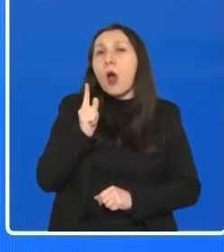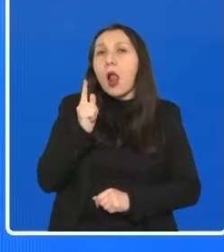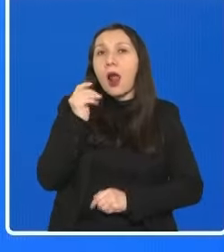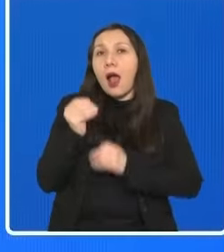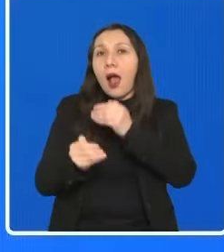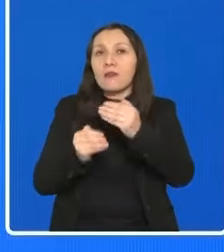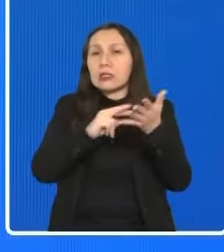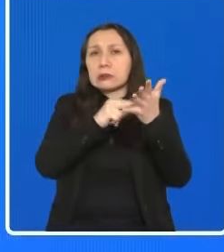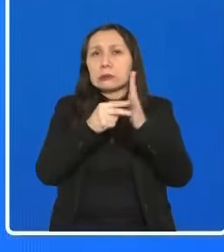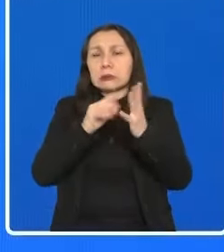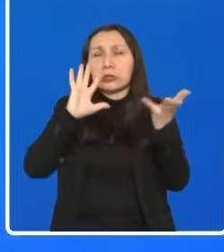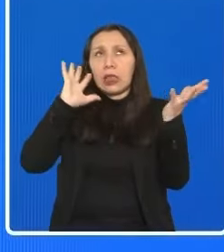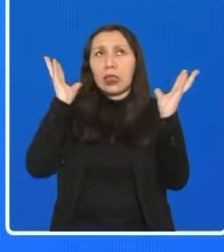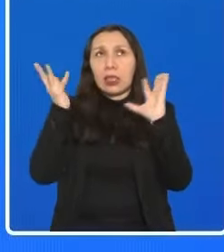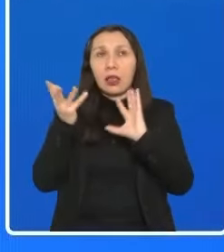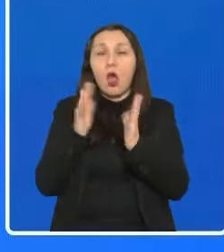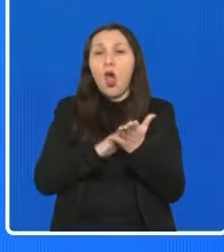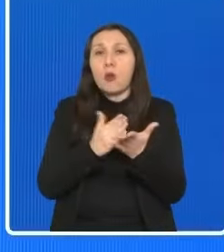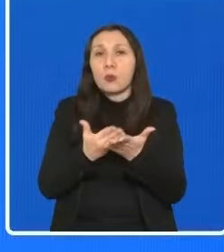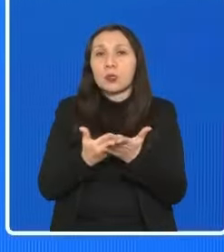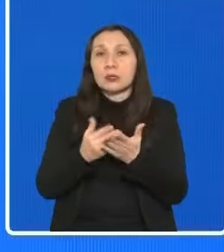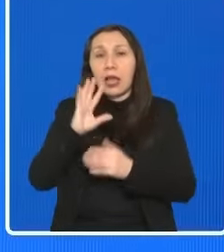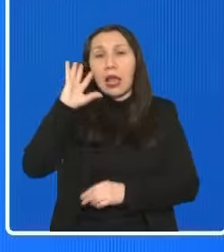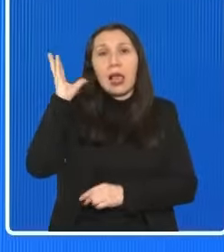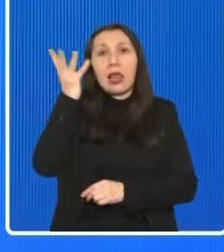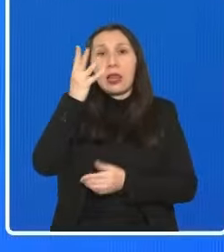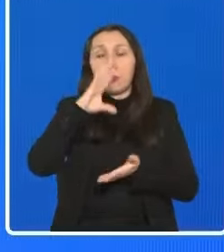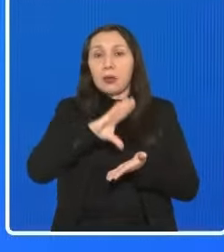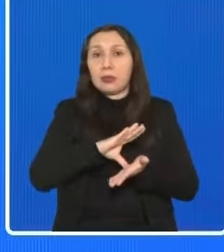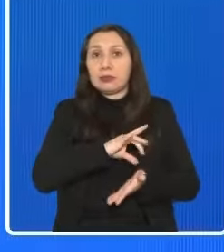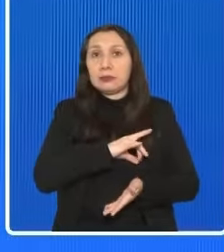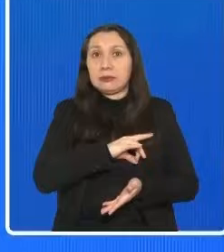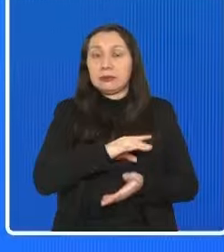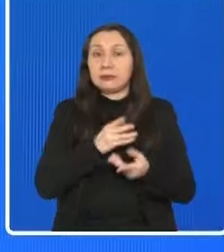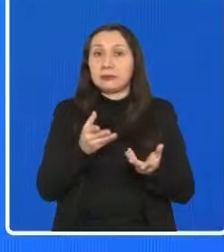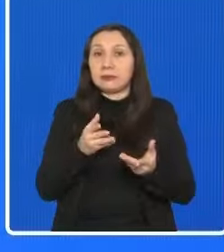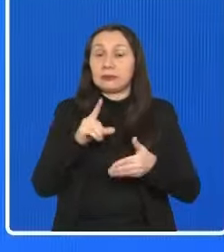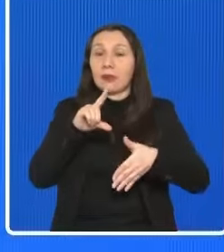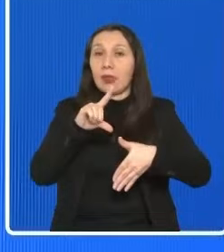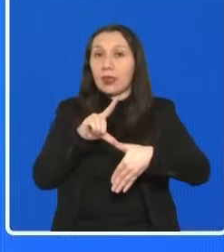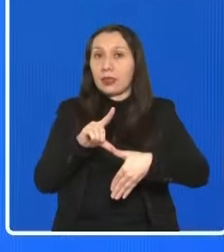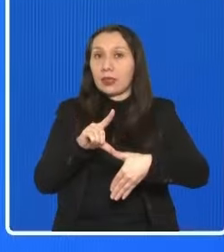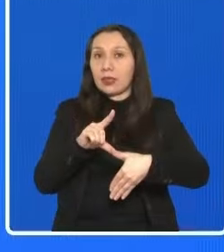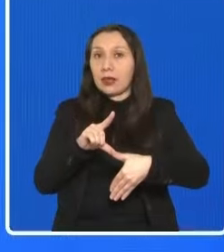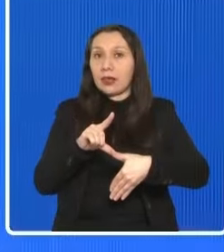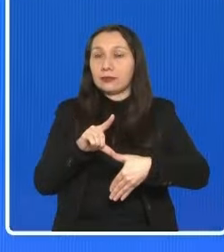avance de la crisis climática? ¿Cómo estarán las condiciones del clima en nuestro país, en América Latina?